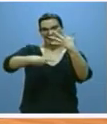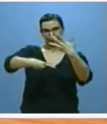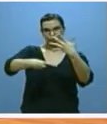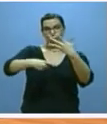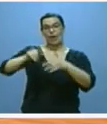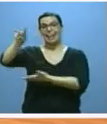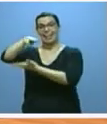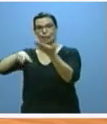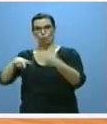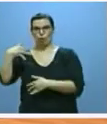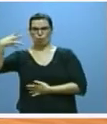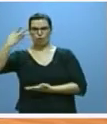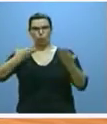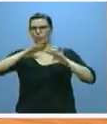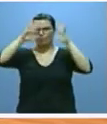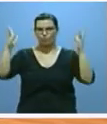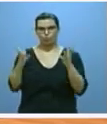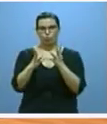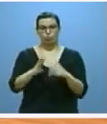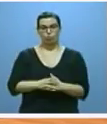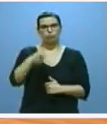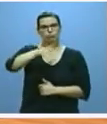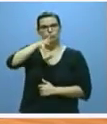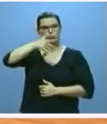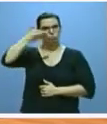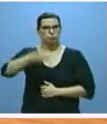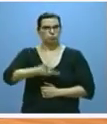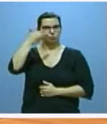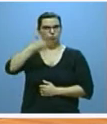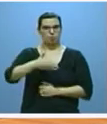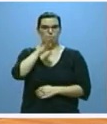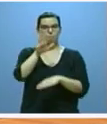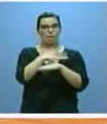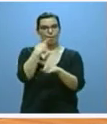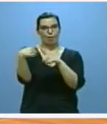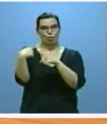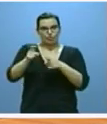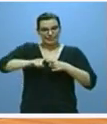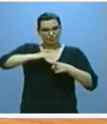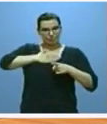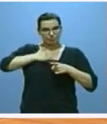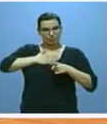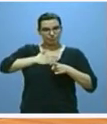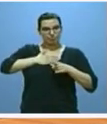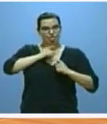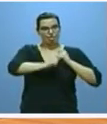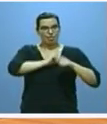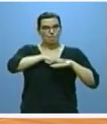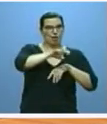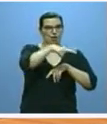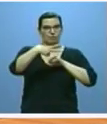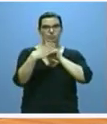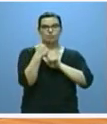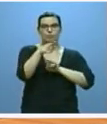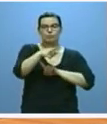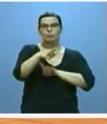cuarto lugar. Razones de peso para que algunos de los rasgos que han hecho posibles estos resultados pudiesen formar parte de ese